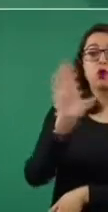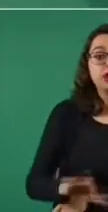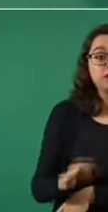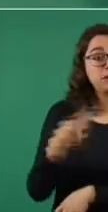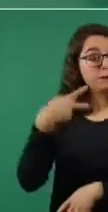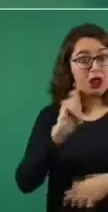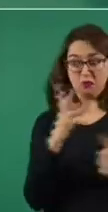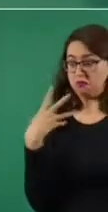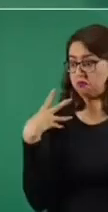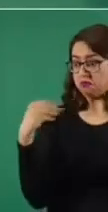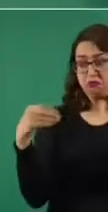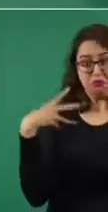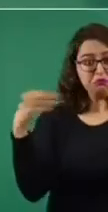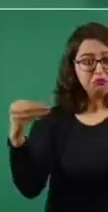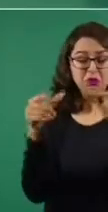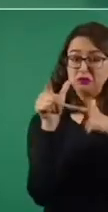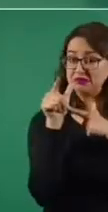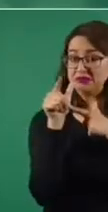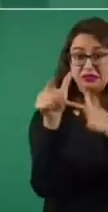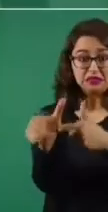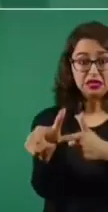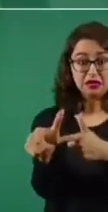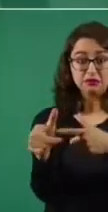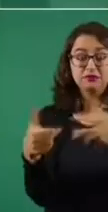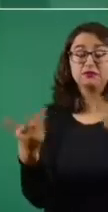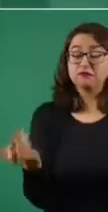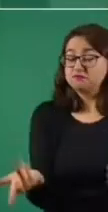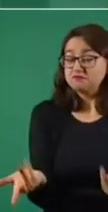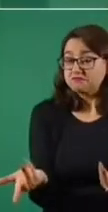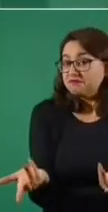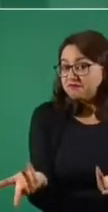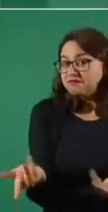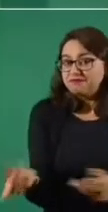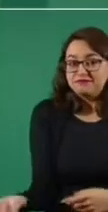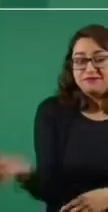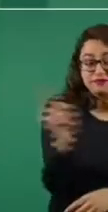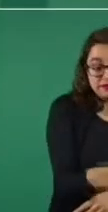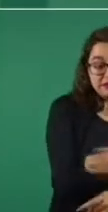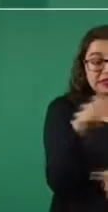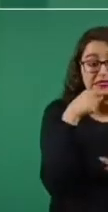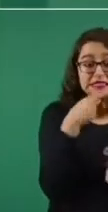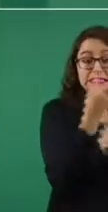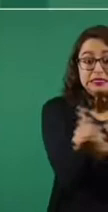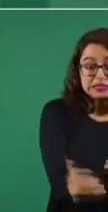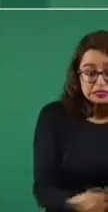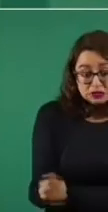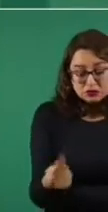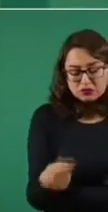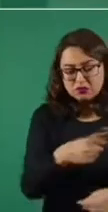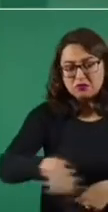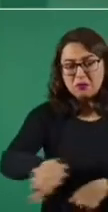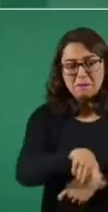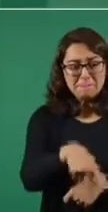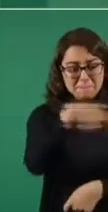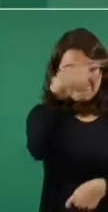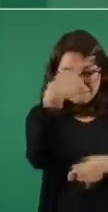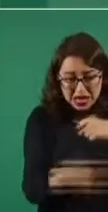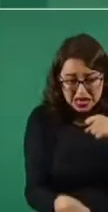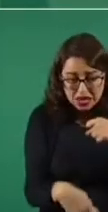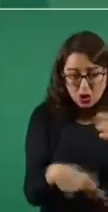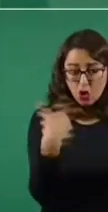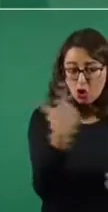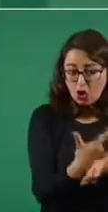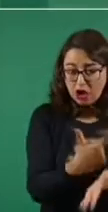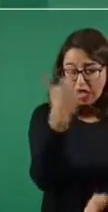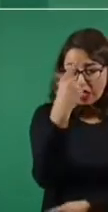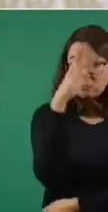vacunar menores de edad, tendríamos que considerar que de por sí tienen muy bajo riesgo de enfermar y afortunadamente muy bajo